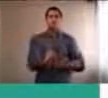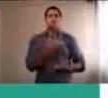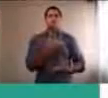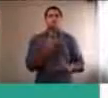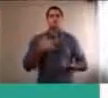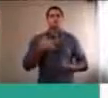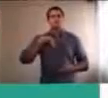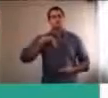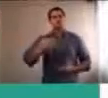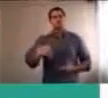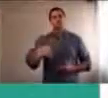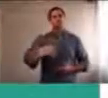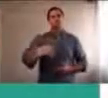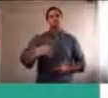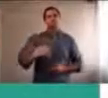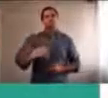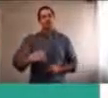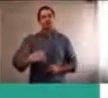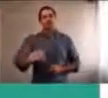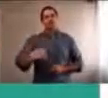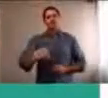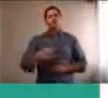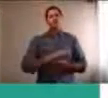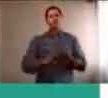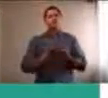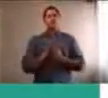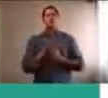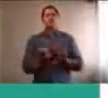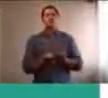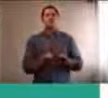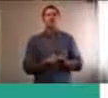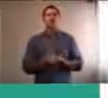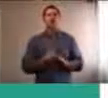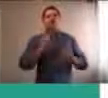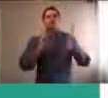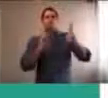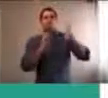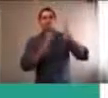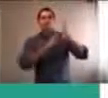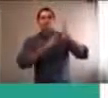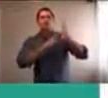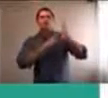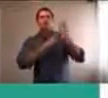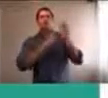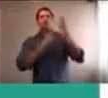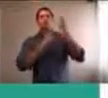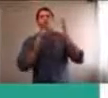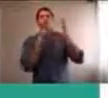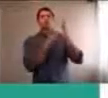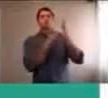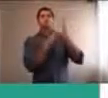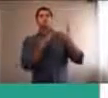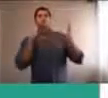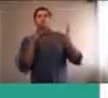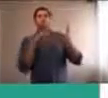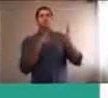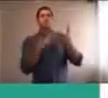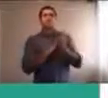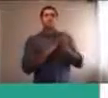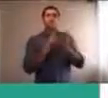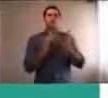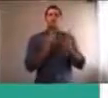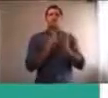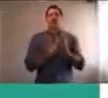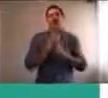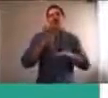cuáles son, los botones, que nos generan, ansiedad, enojo, sí,